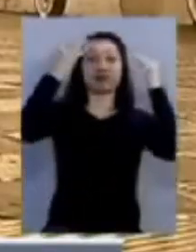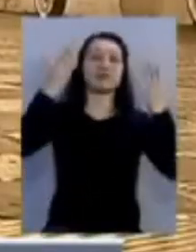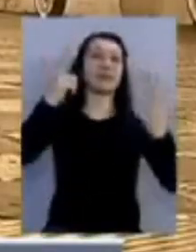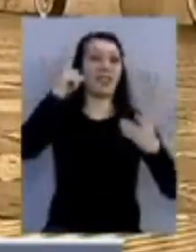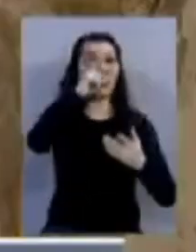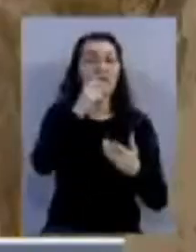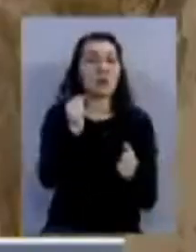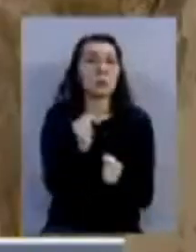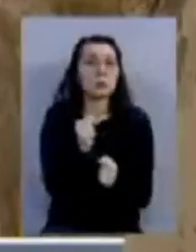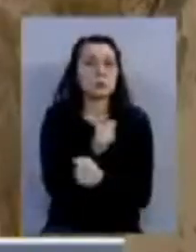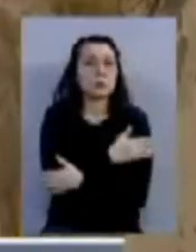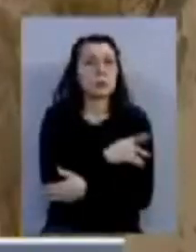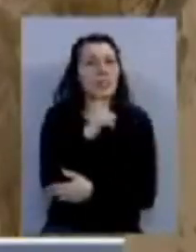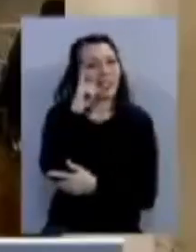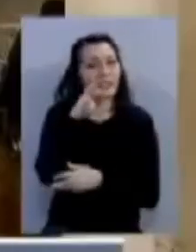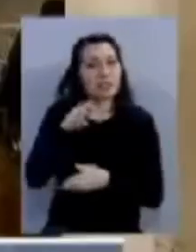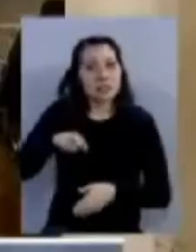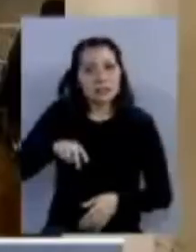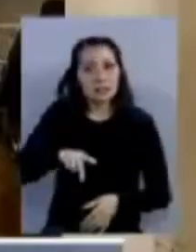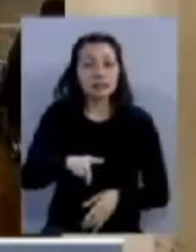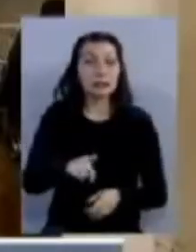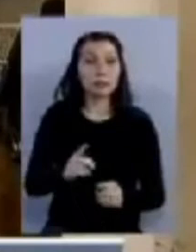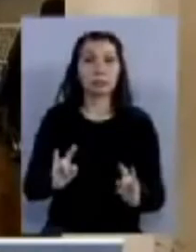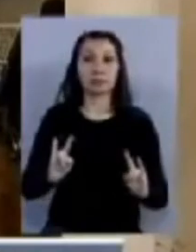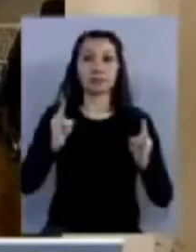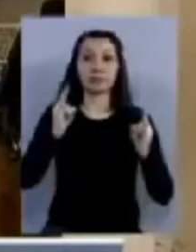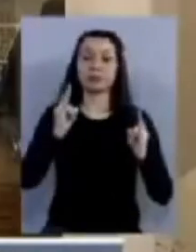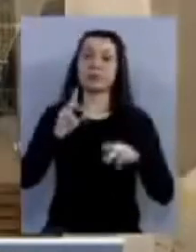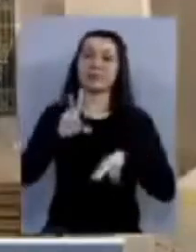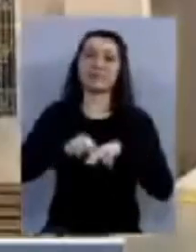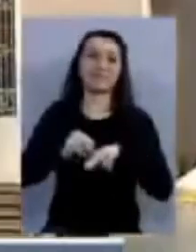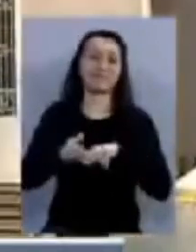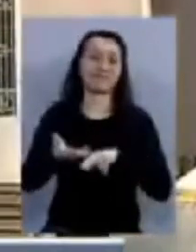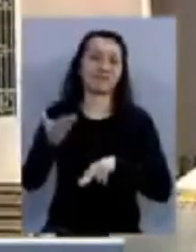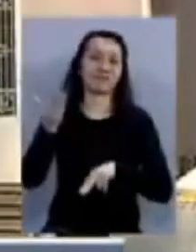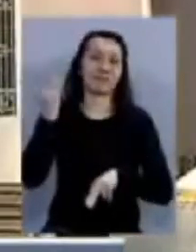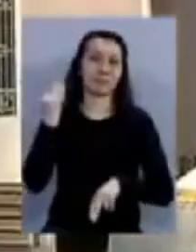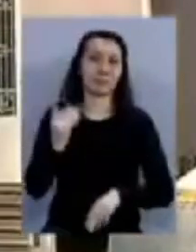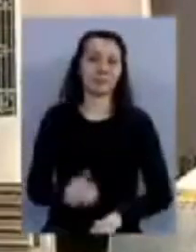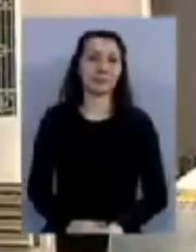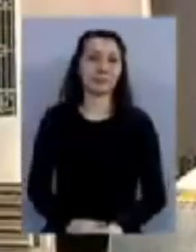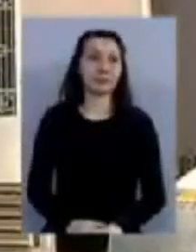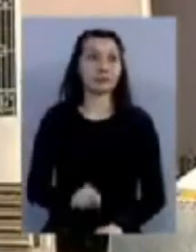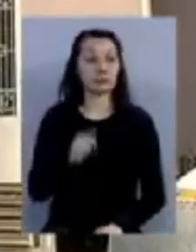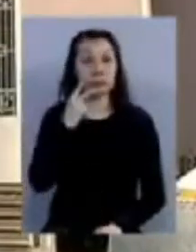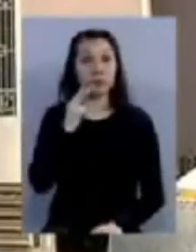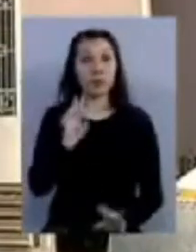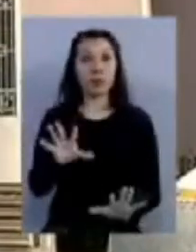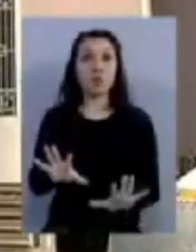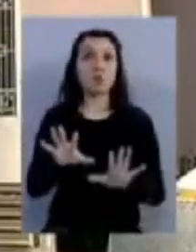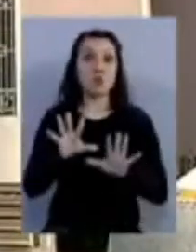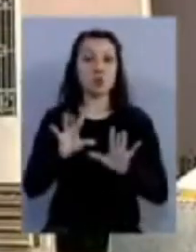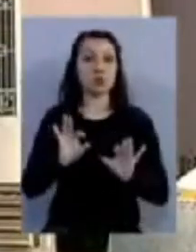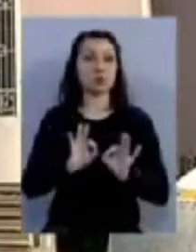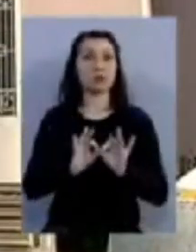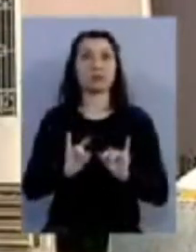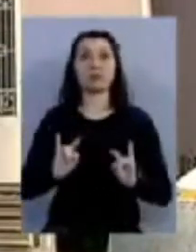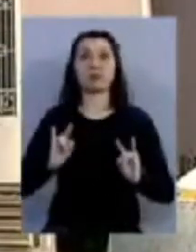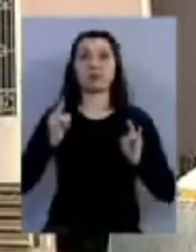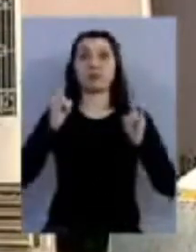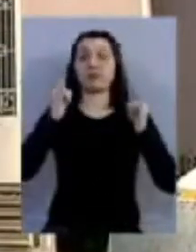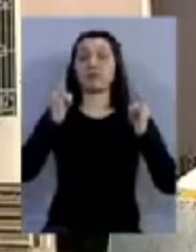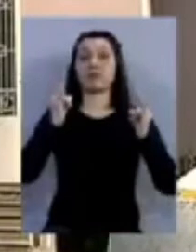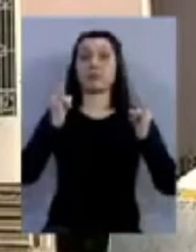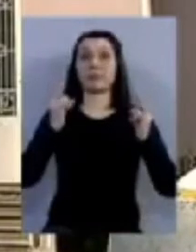amplios de transitar. Es una infraestructura obsoleta. Esto, que es una maravilla arquitectónica, ¿no es cierto?,